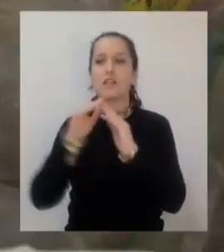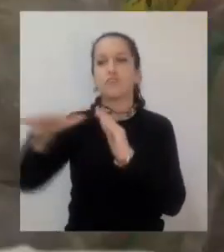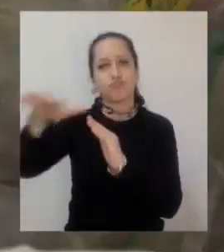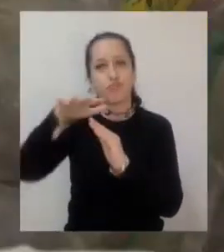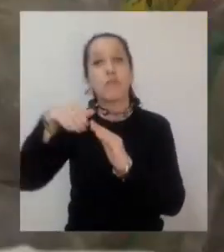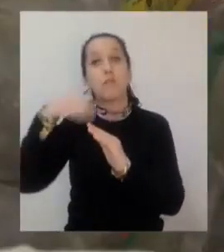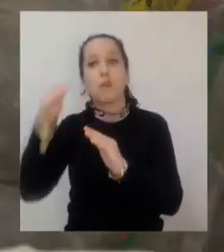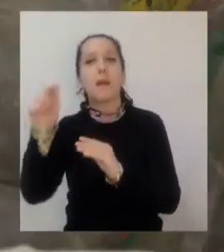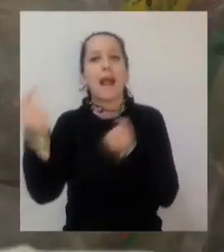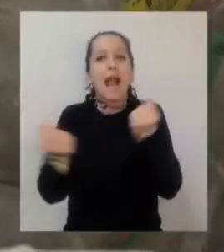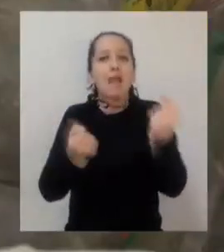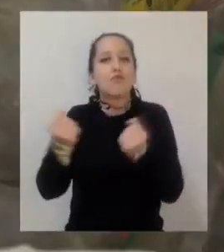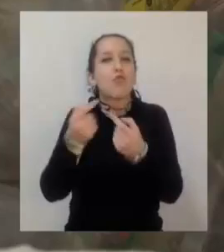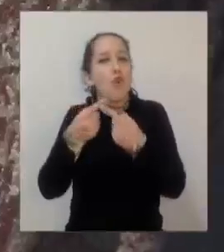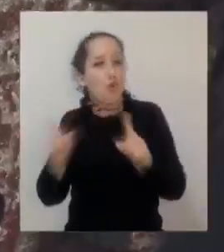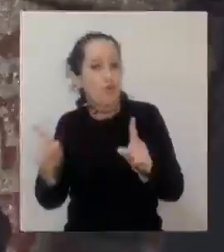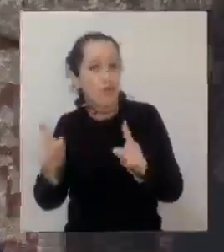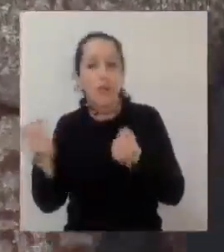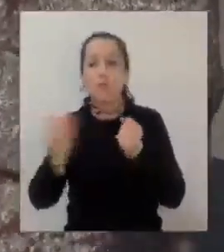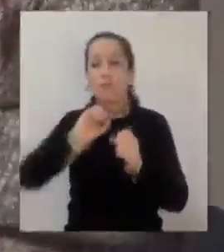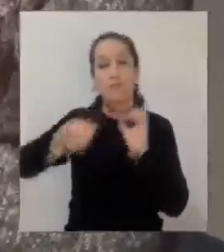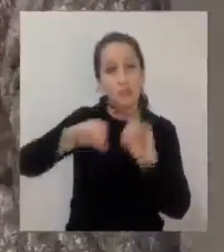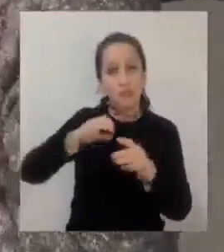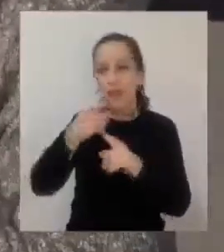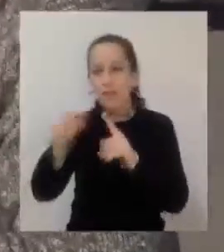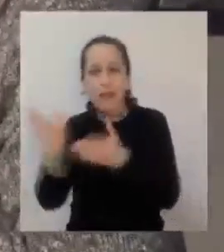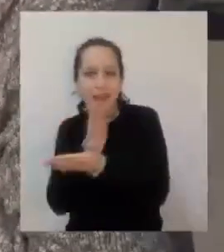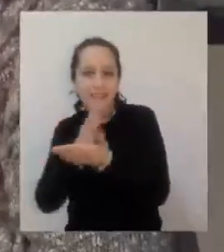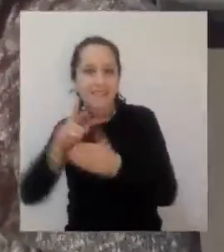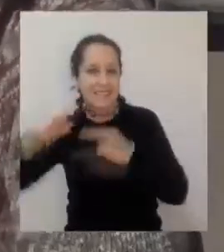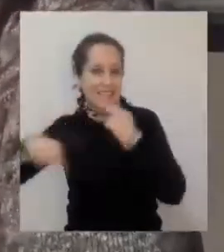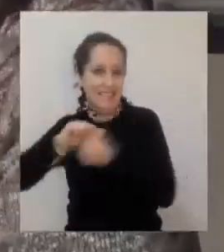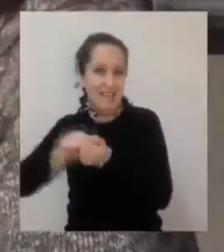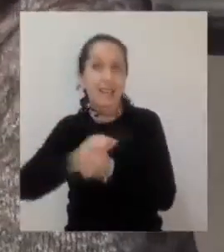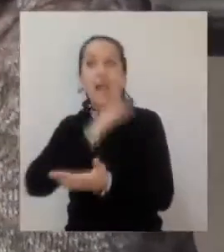aumentando hasta alcanzar el 100% el año 2027.